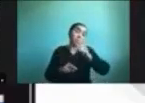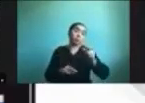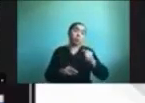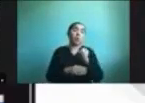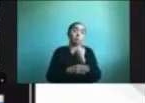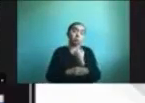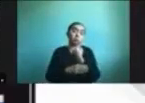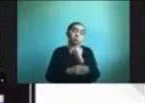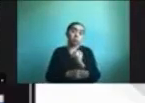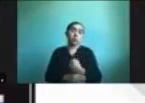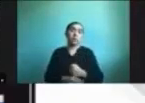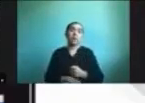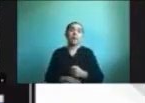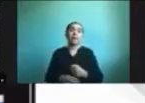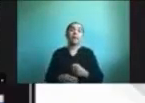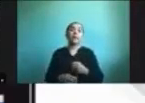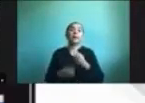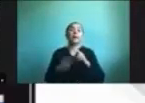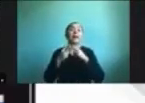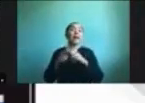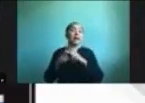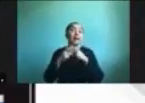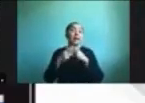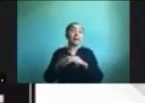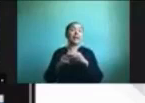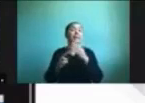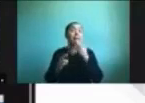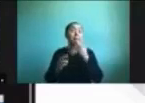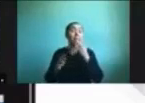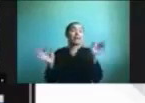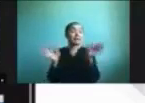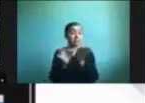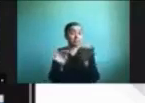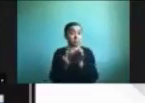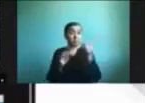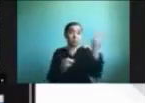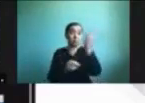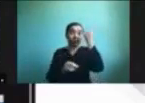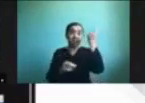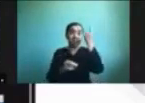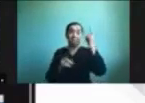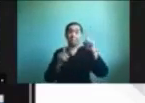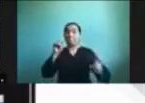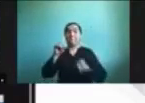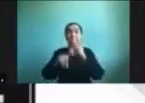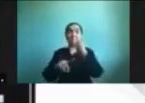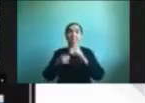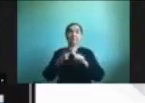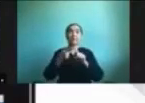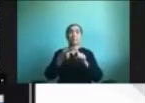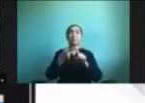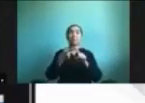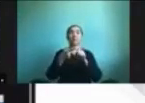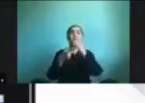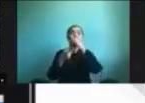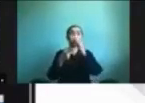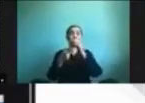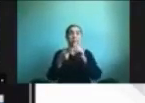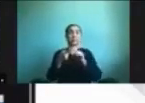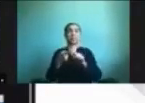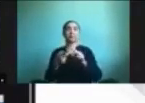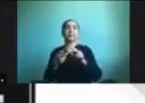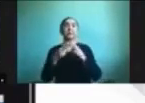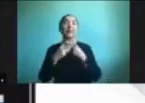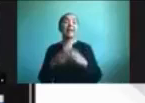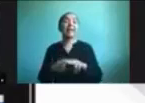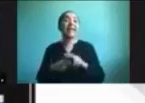tecnológicas también existen algunas recomendaciones generales lo primero es importante señalar que las herramientas tecnológicas